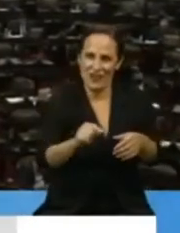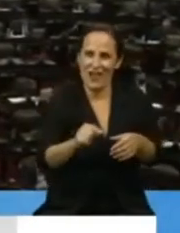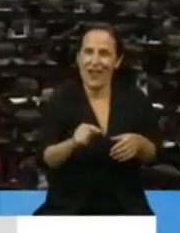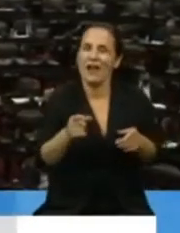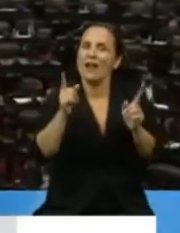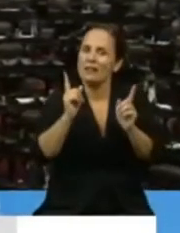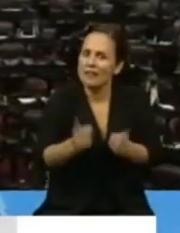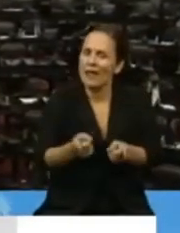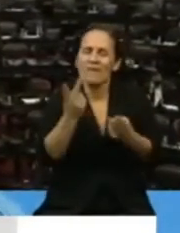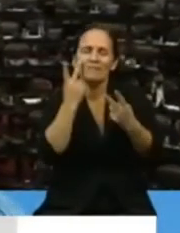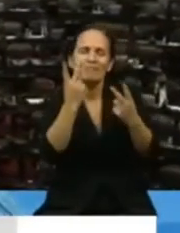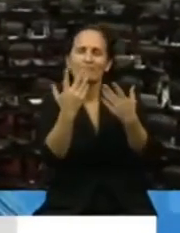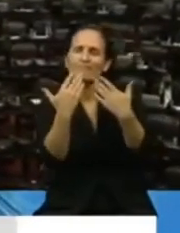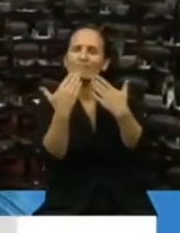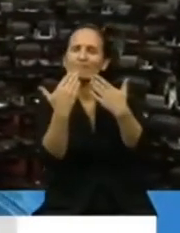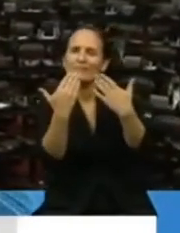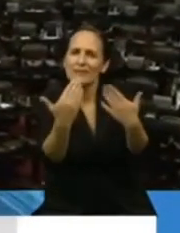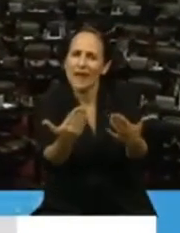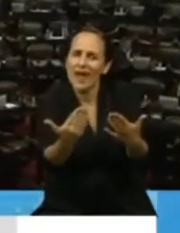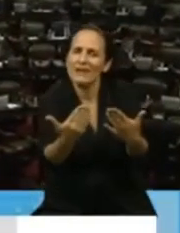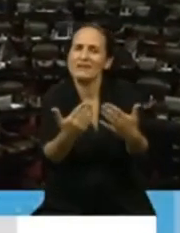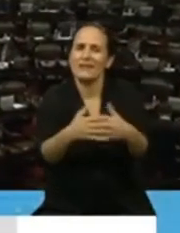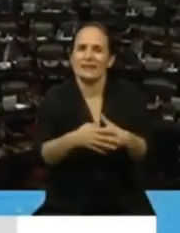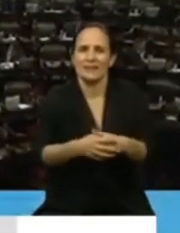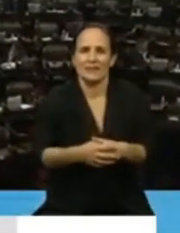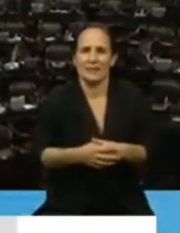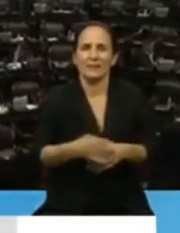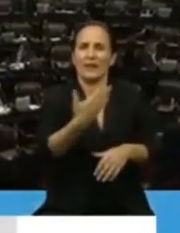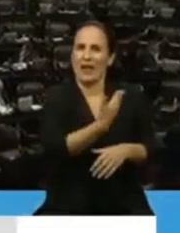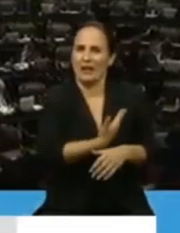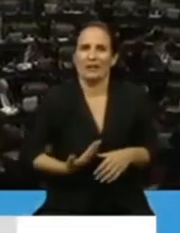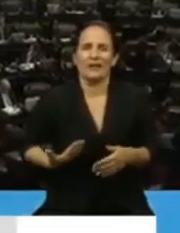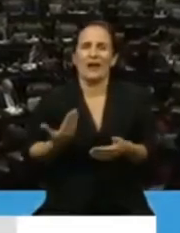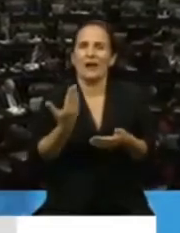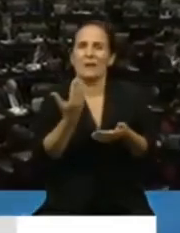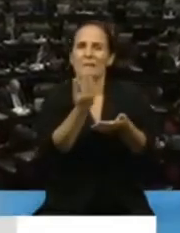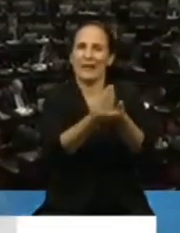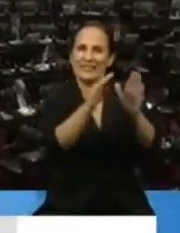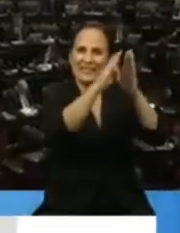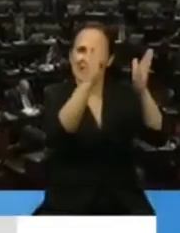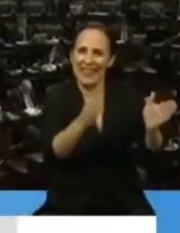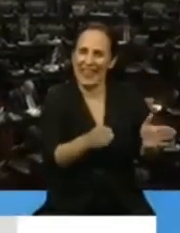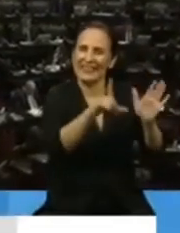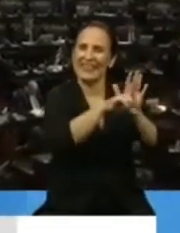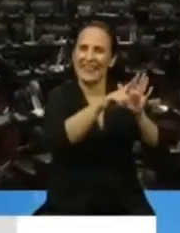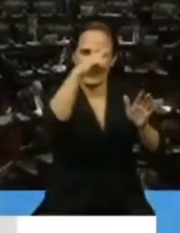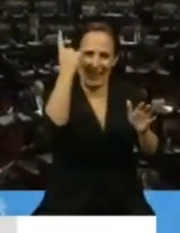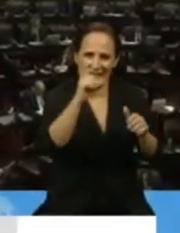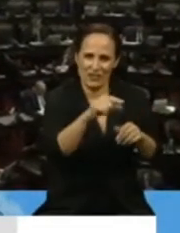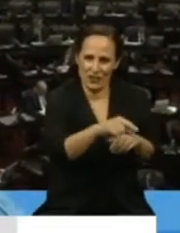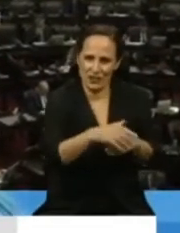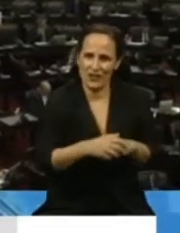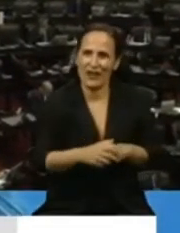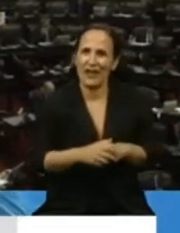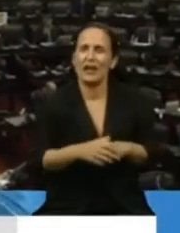reconocimiento y agradecimiento al presidente de nuestra legislatura nacional y a